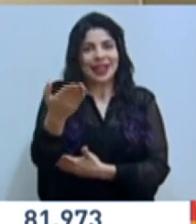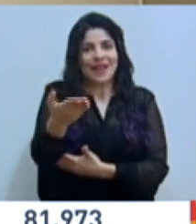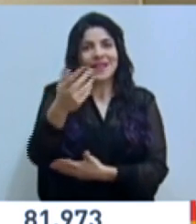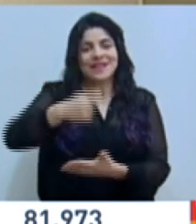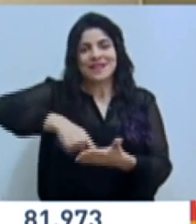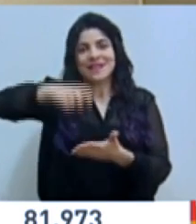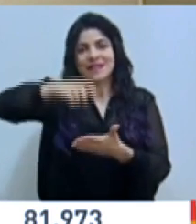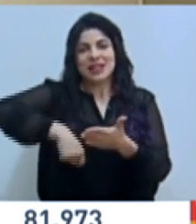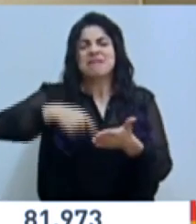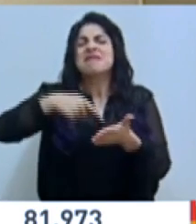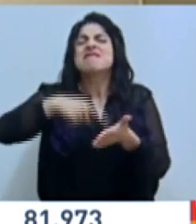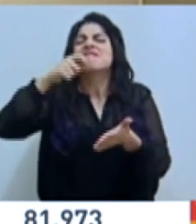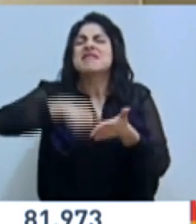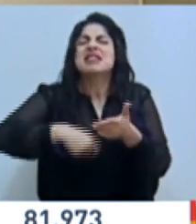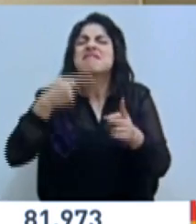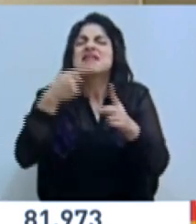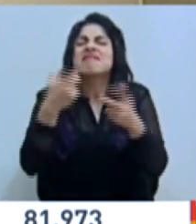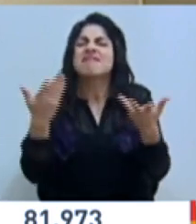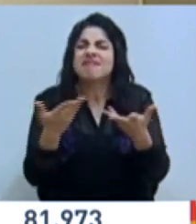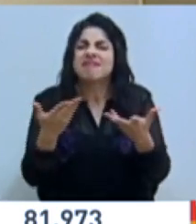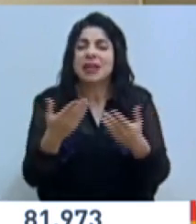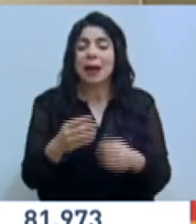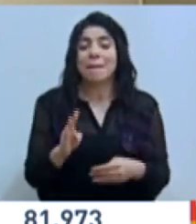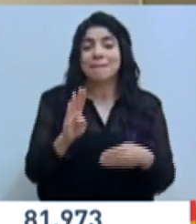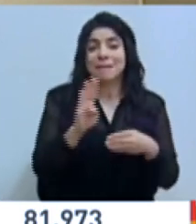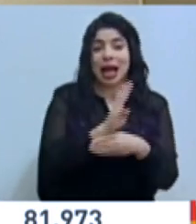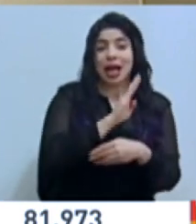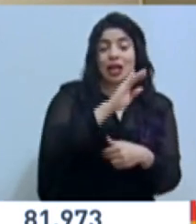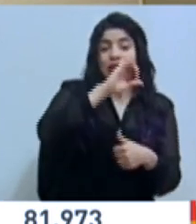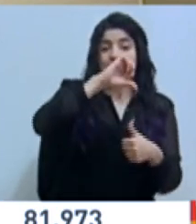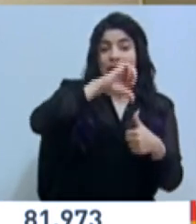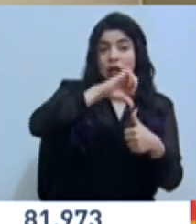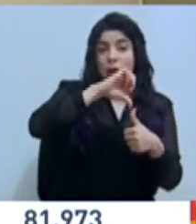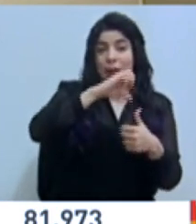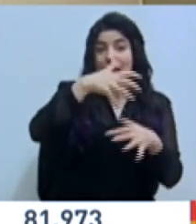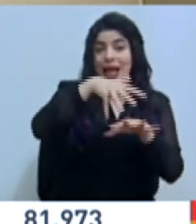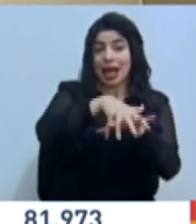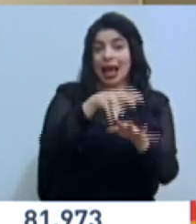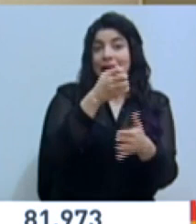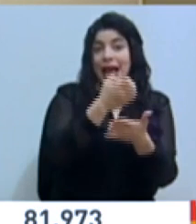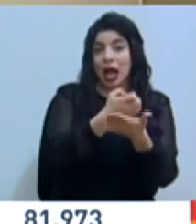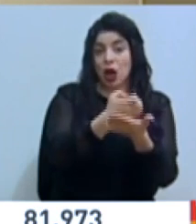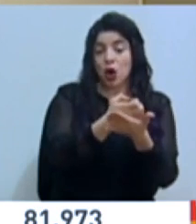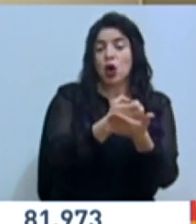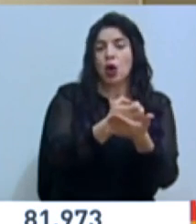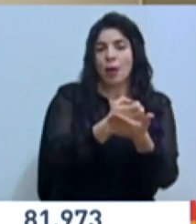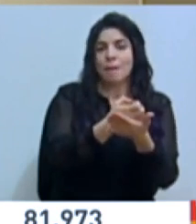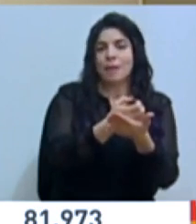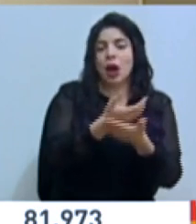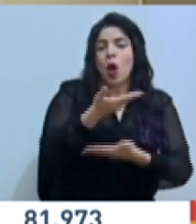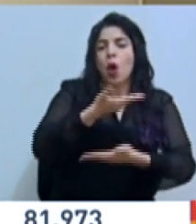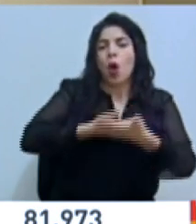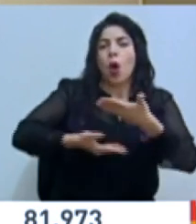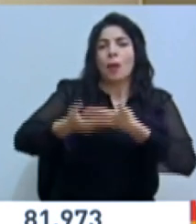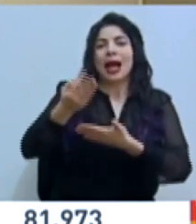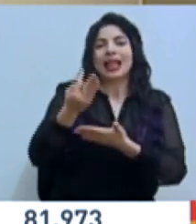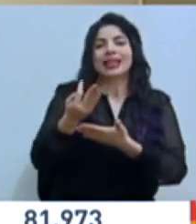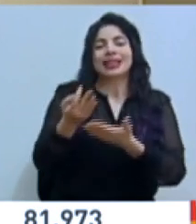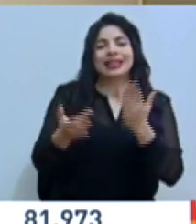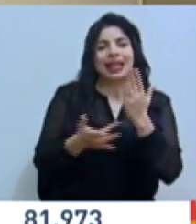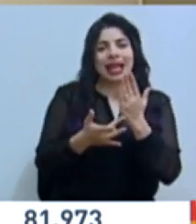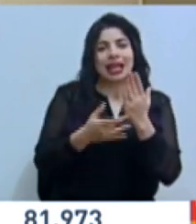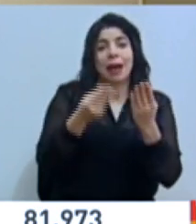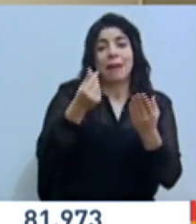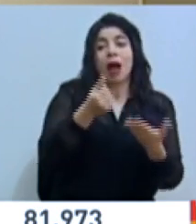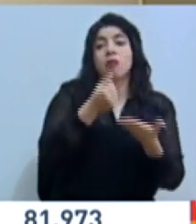firma que consiste en aprobación por parte del Banco Centroamericano de Integración Económica y una cooperación técnica no reembolsable